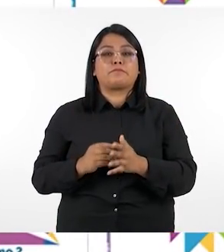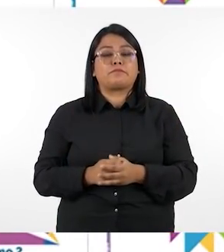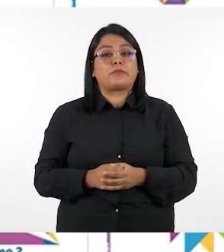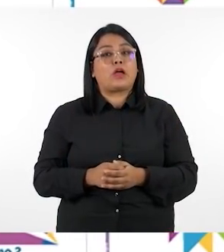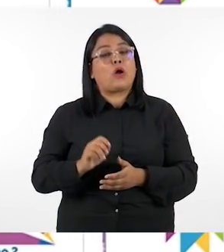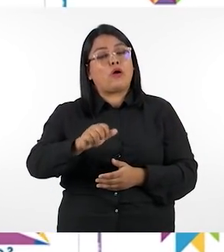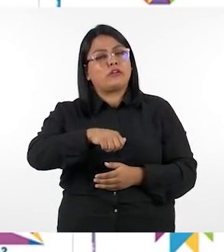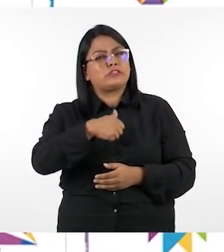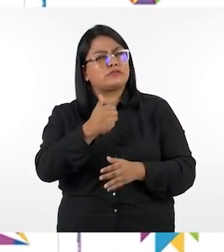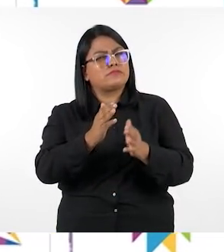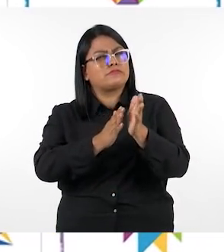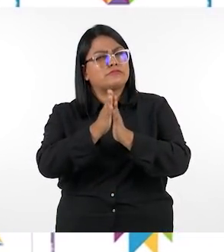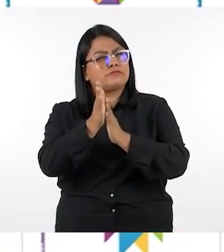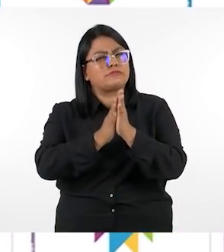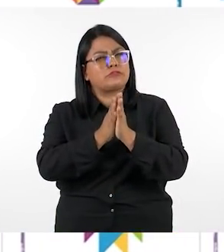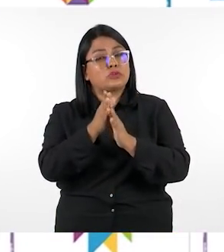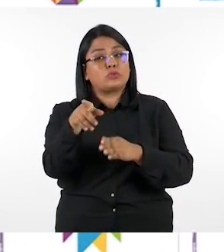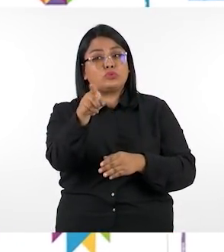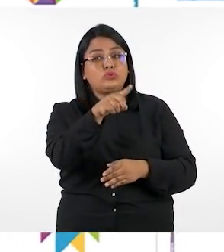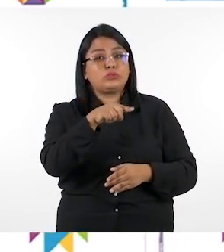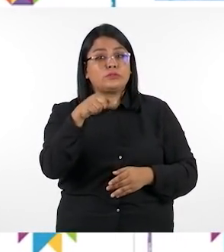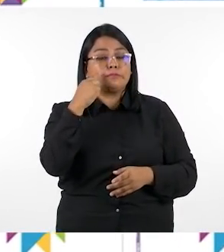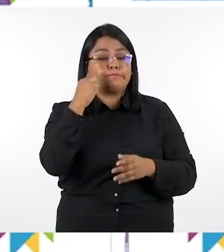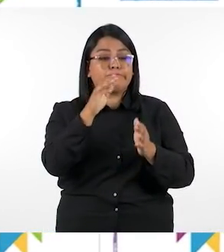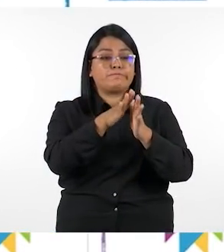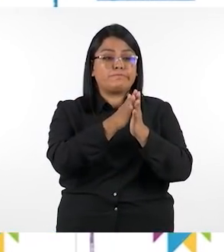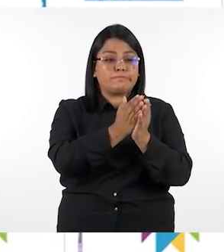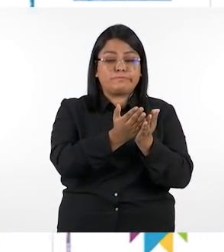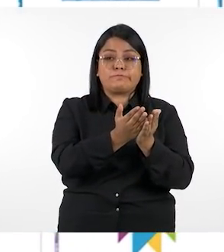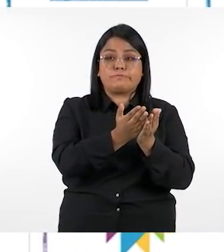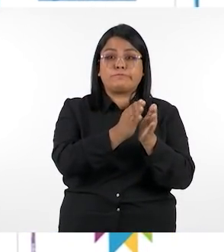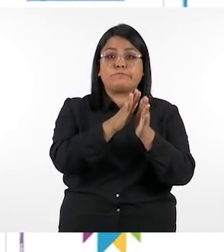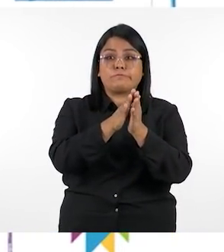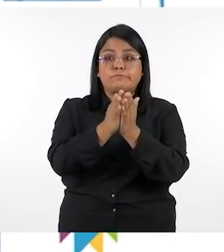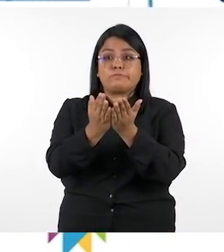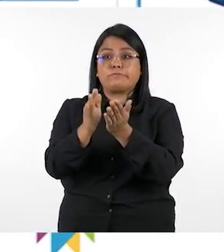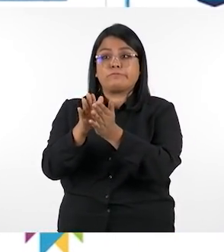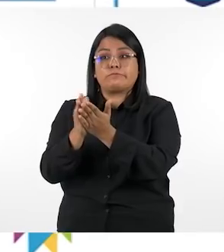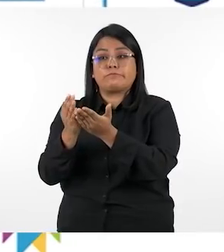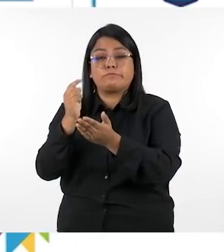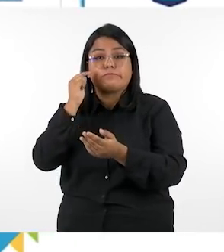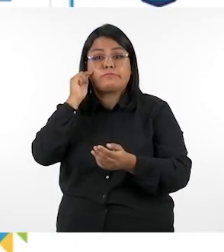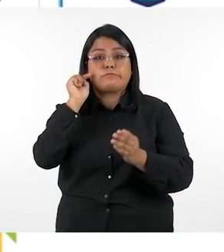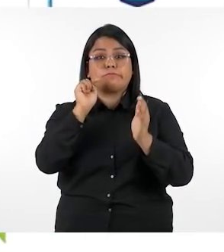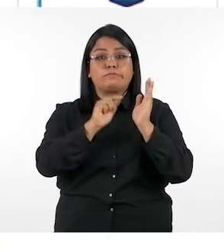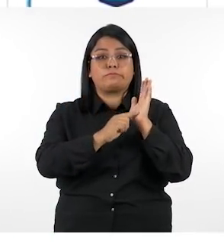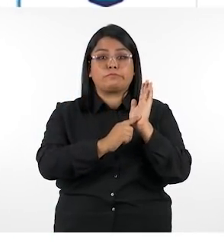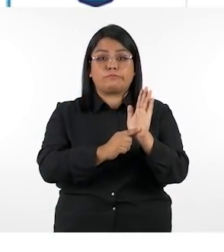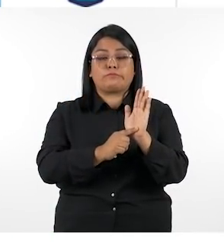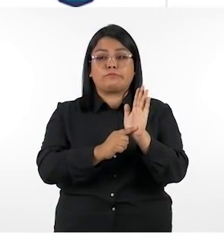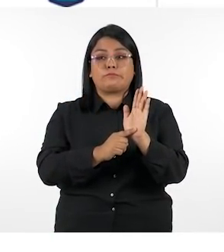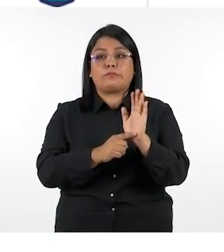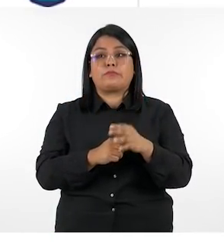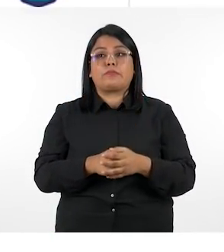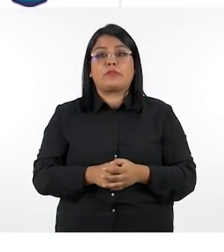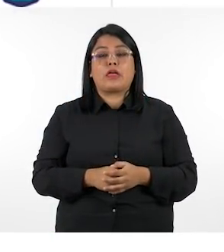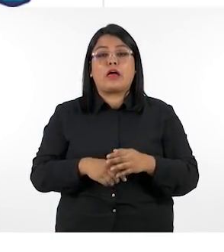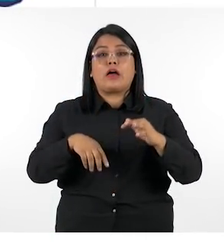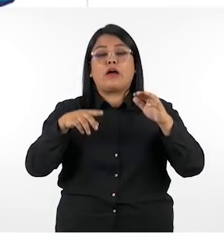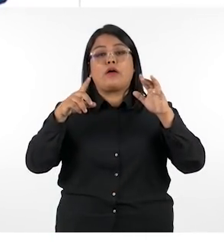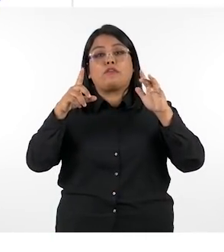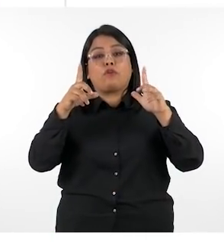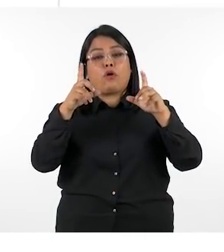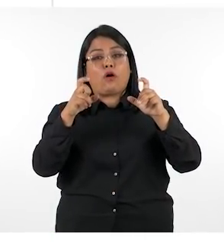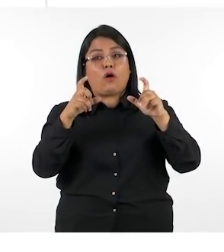además otra cosa muy interesante es que cuando ustedes vean los libros en cada portada van a encontrar una